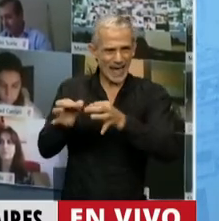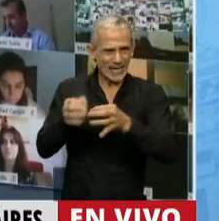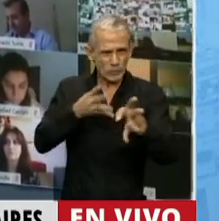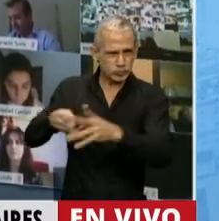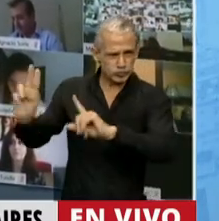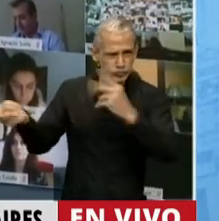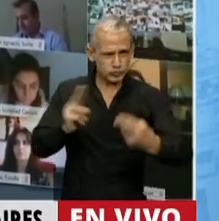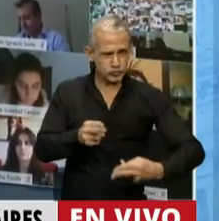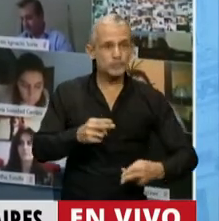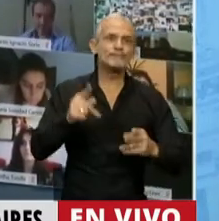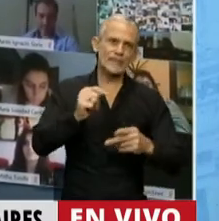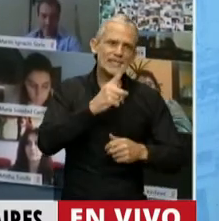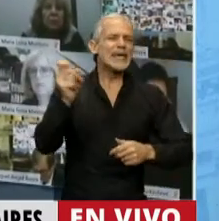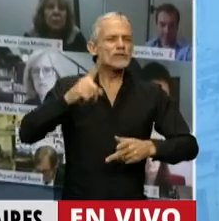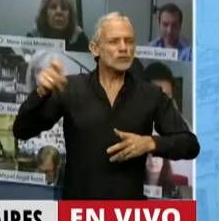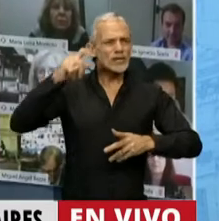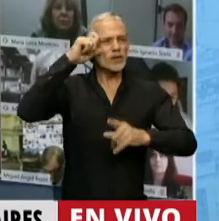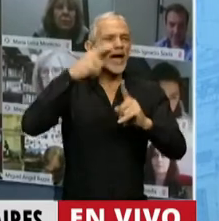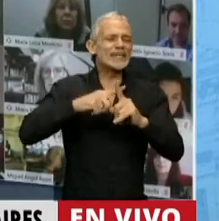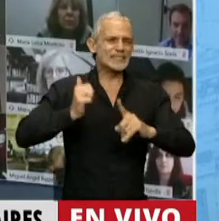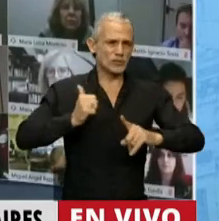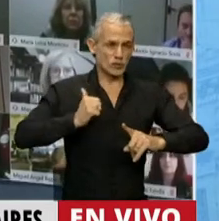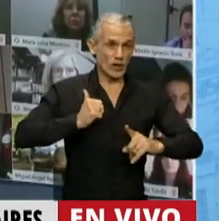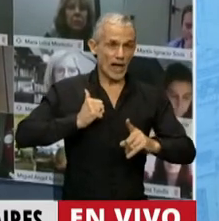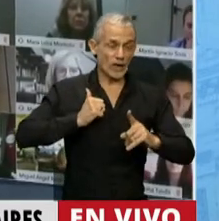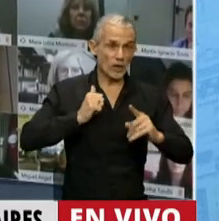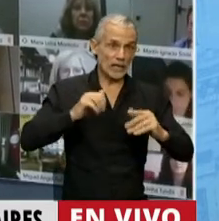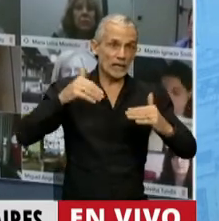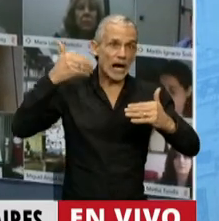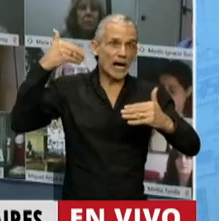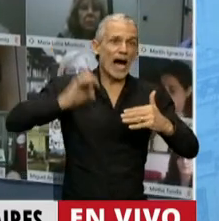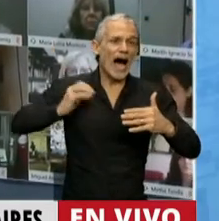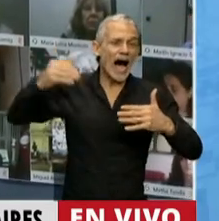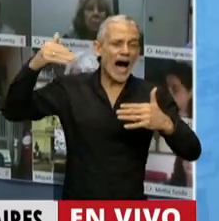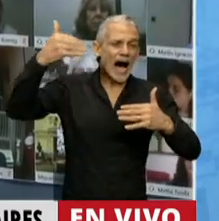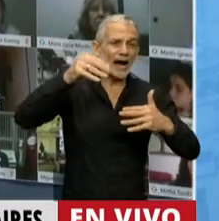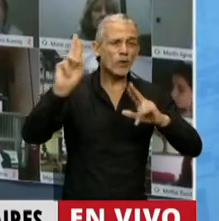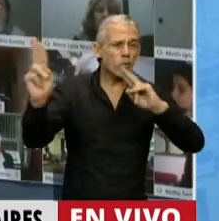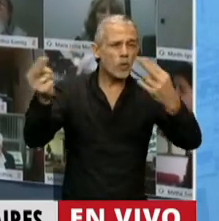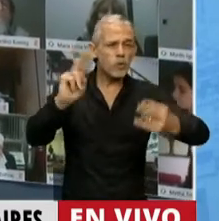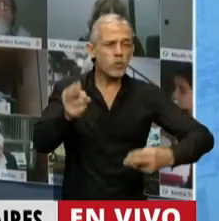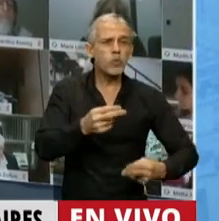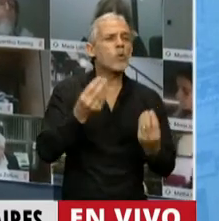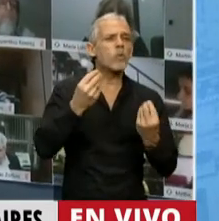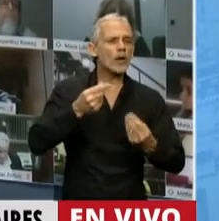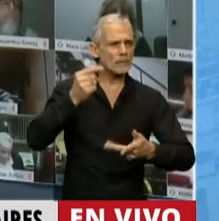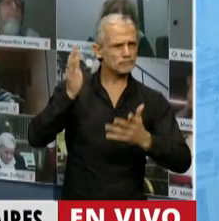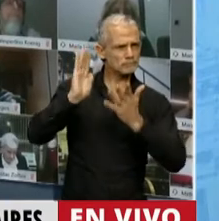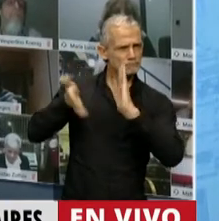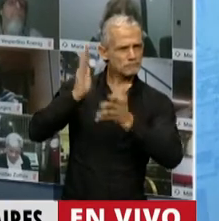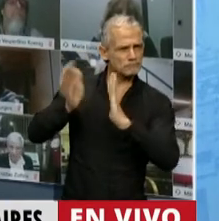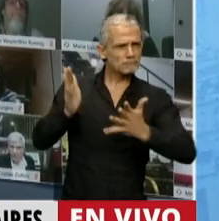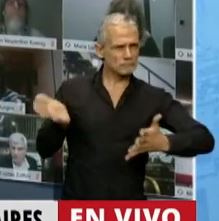cientos de excombatientes que fueron perdiendo la vida en los años posteriores como resultado del maltrato